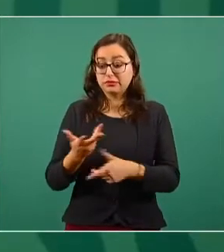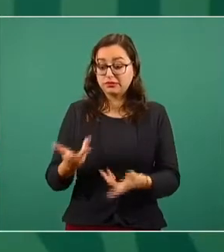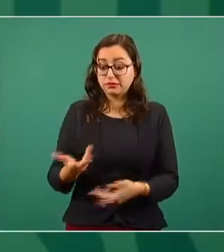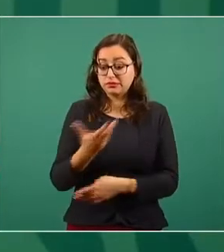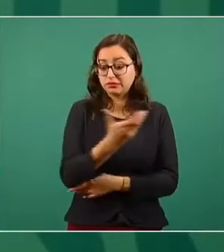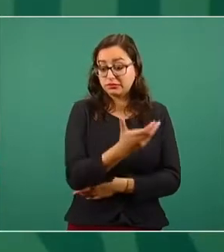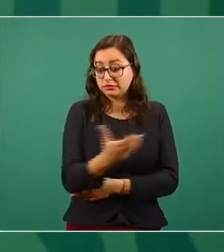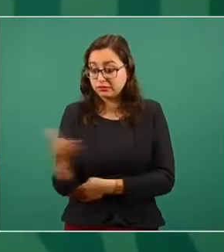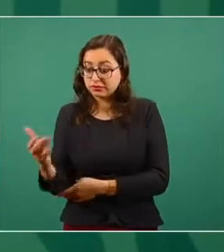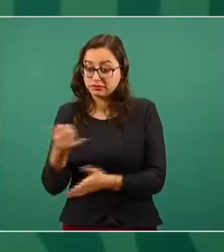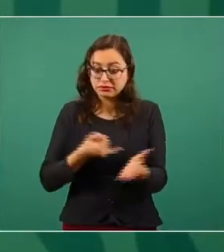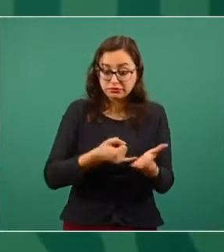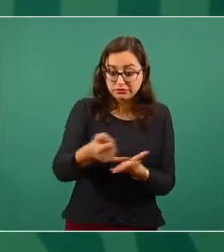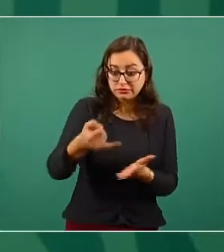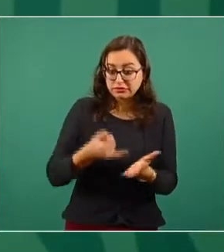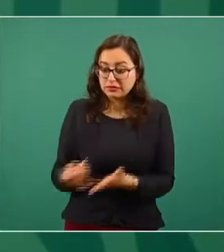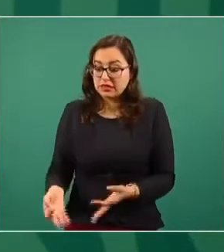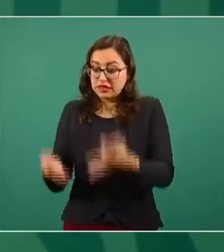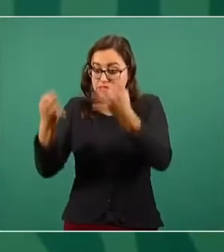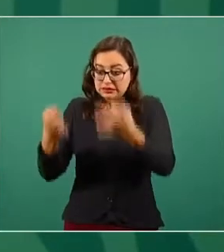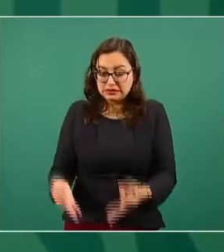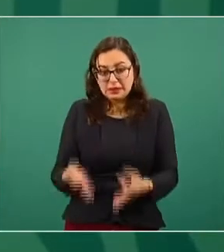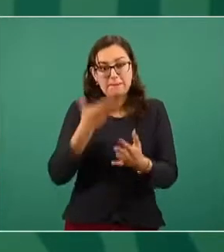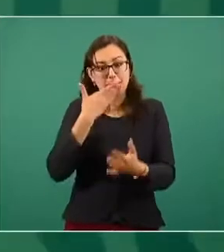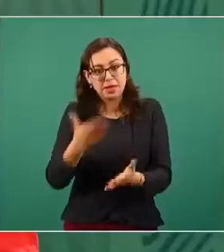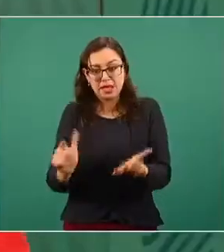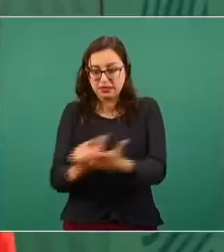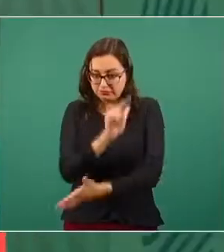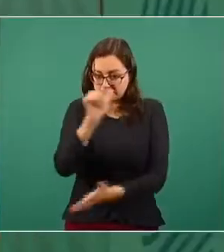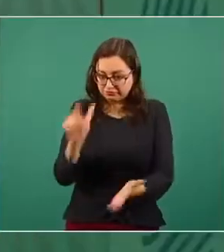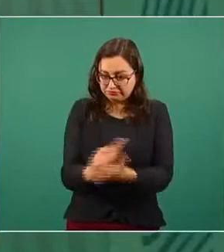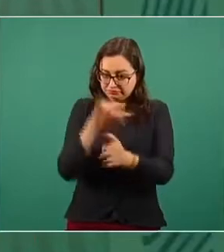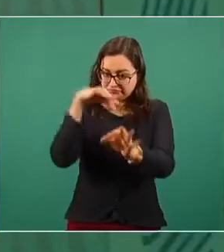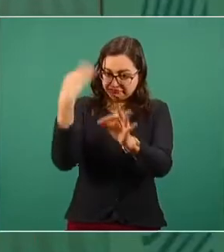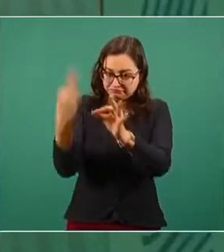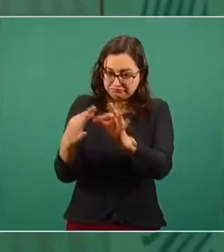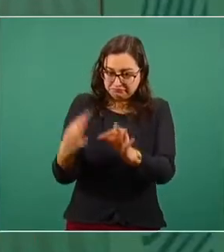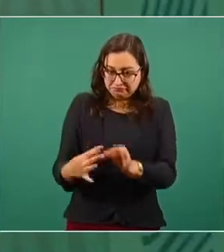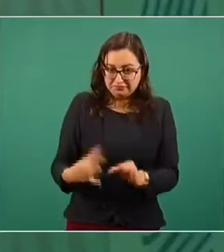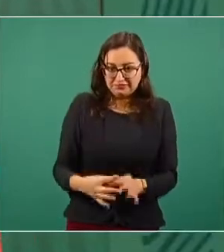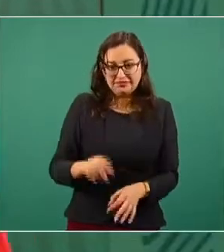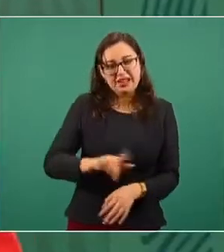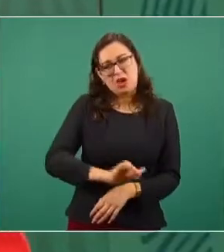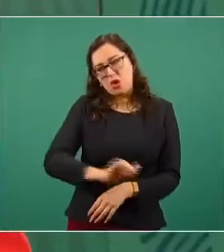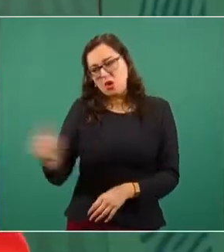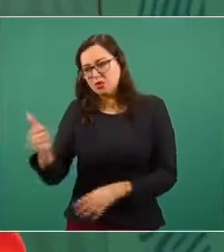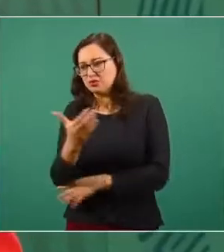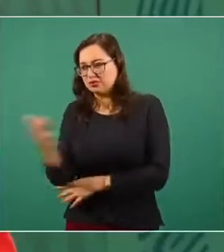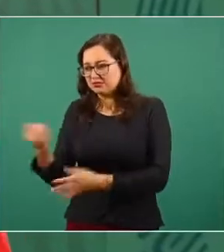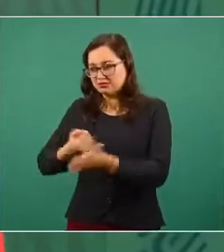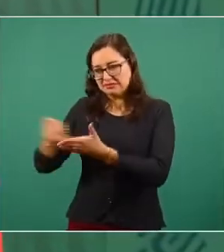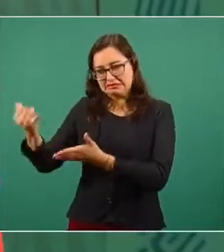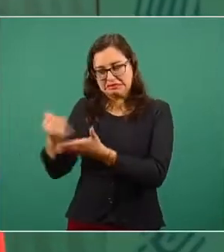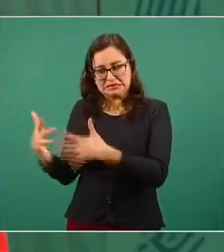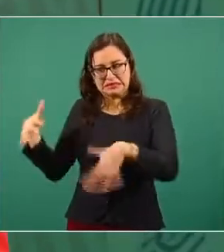legales y diferentes y que se pueda dejar este tipo de plantíos y poder